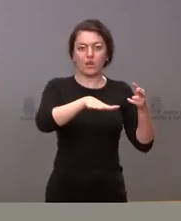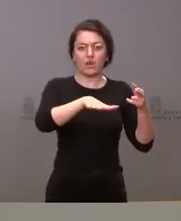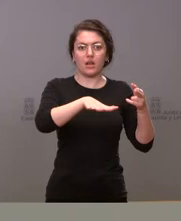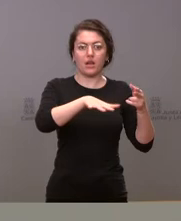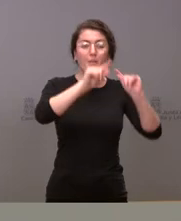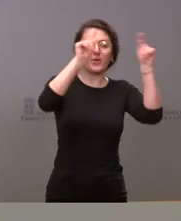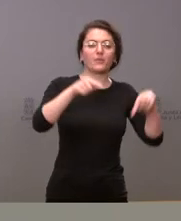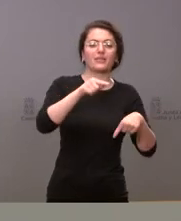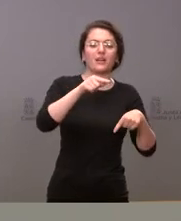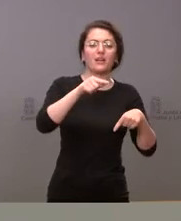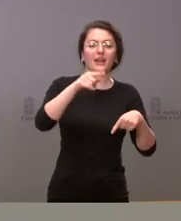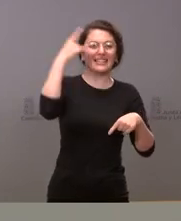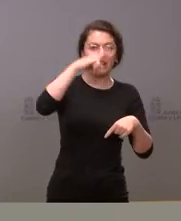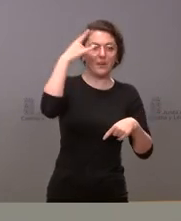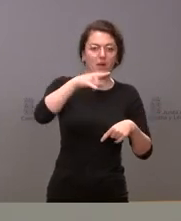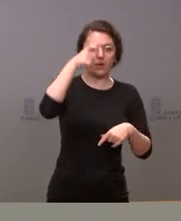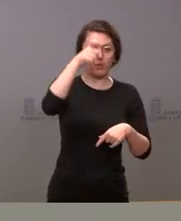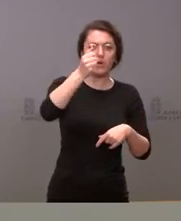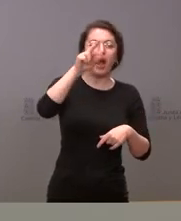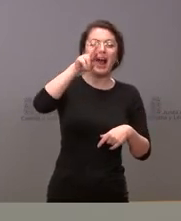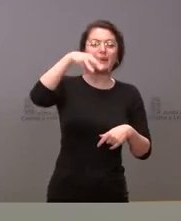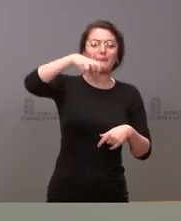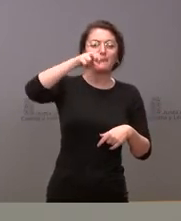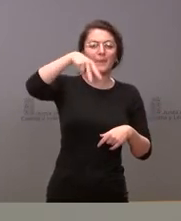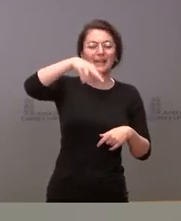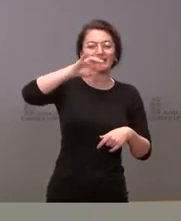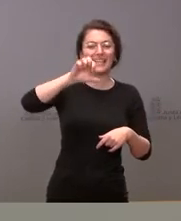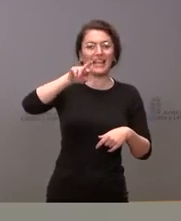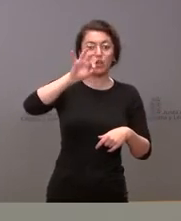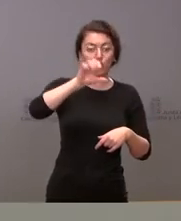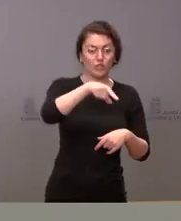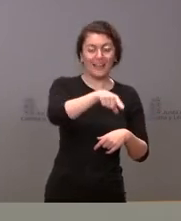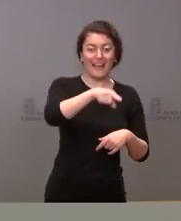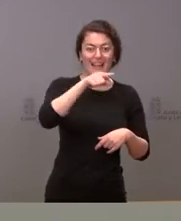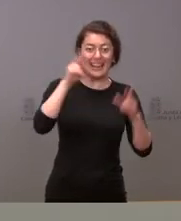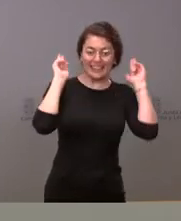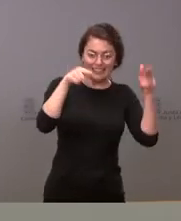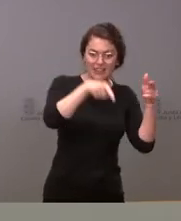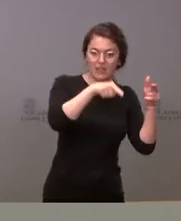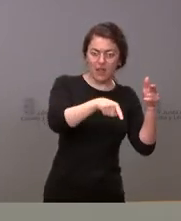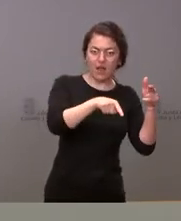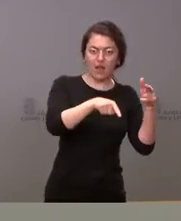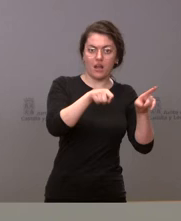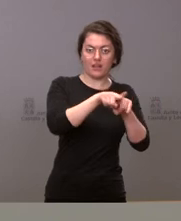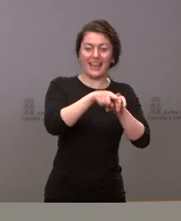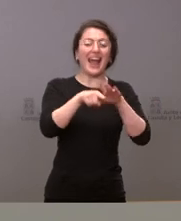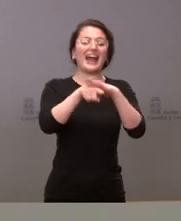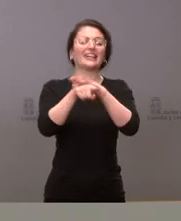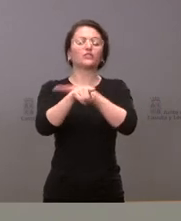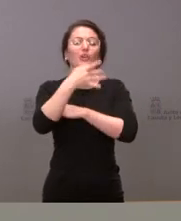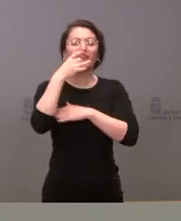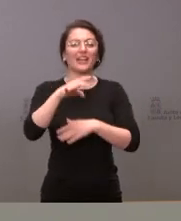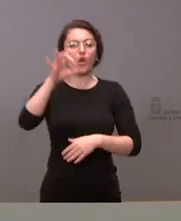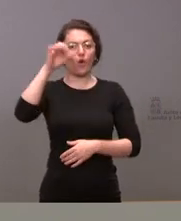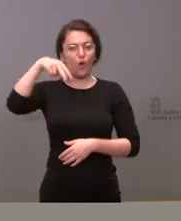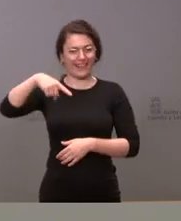existe hay una residencia que está siendo gestionada también por una ONG y a través de